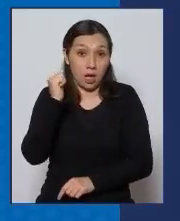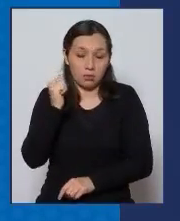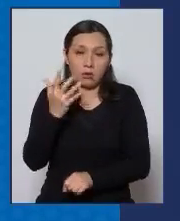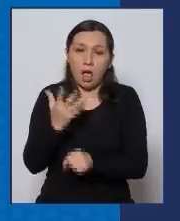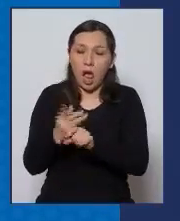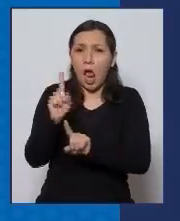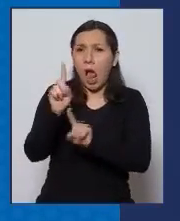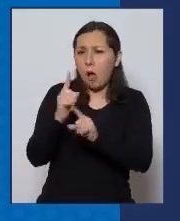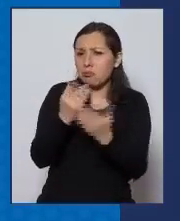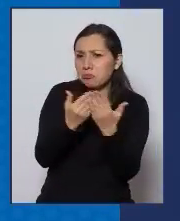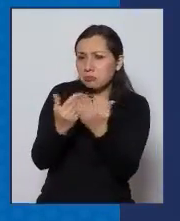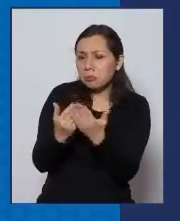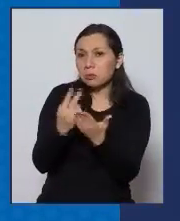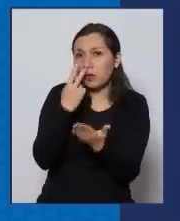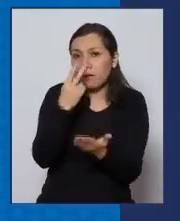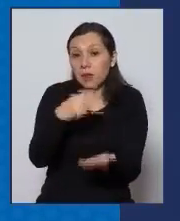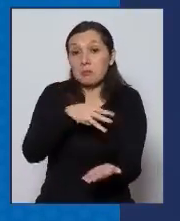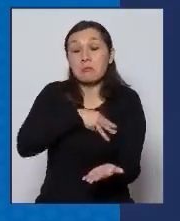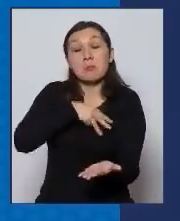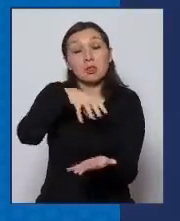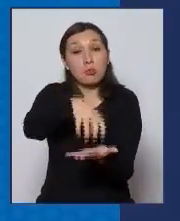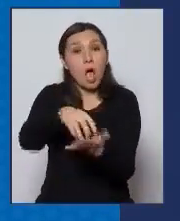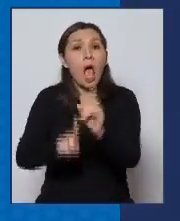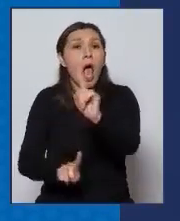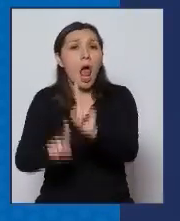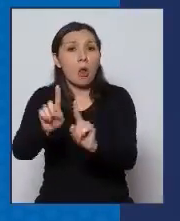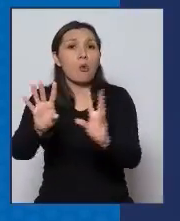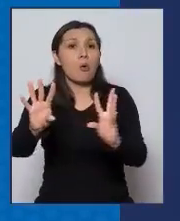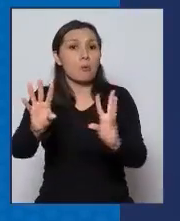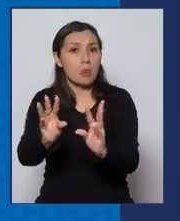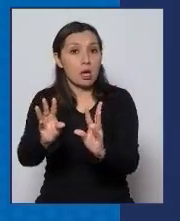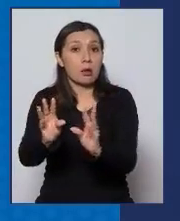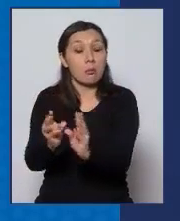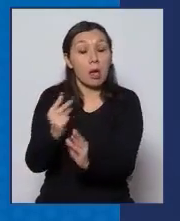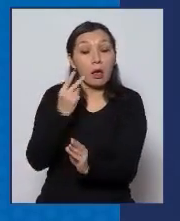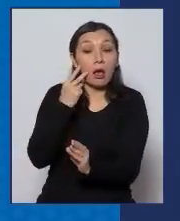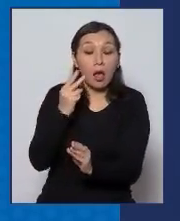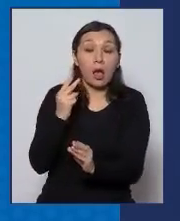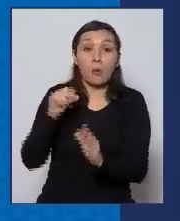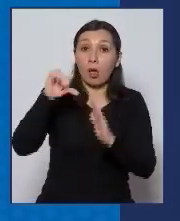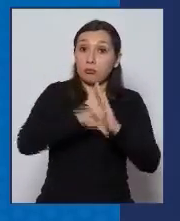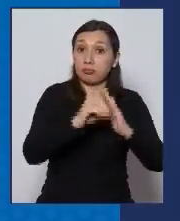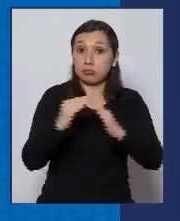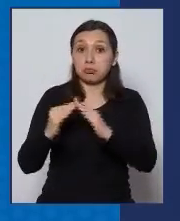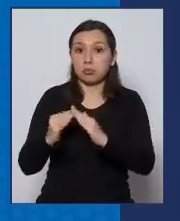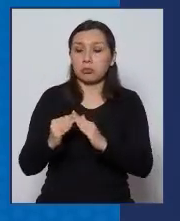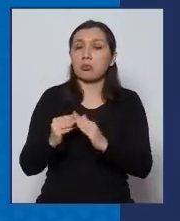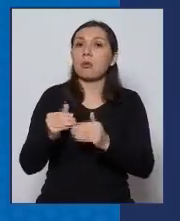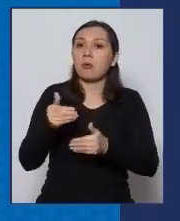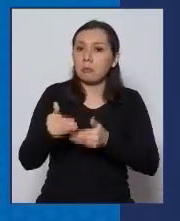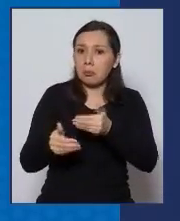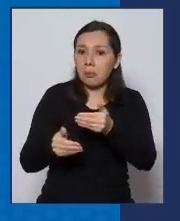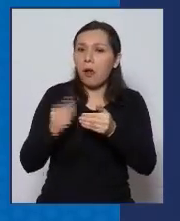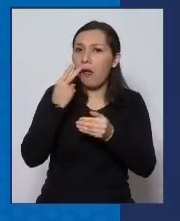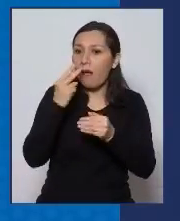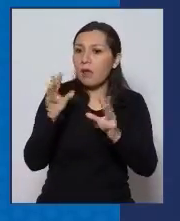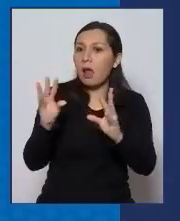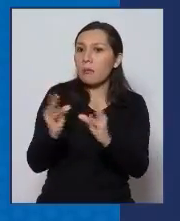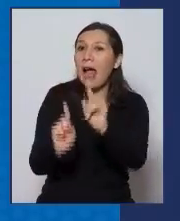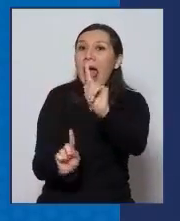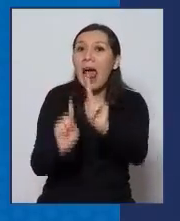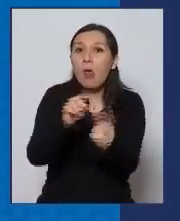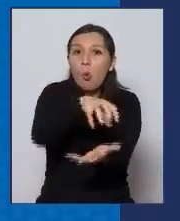tenemos algunos indicios en la región metropolitana, algunas comunas que estas medidas de aislamiento están empezando a producir